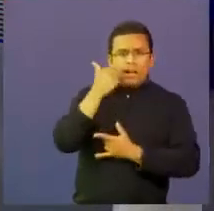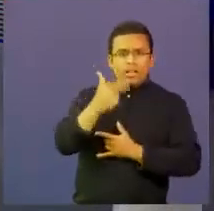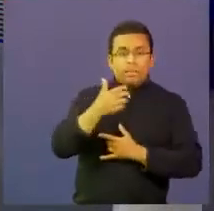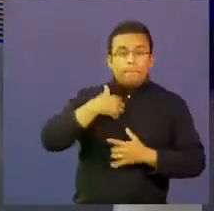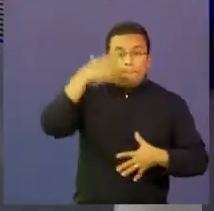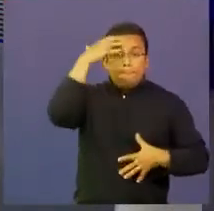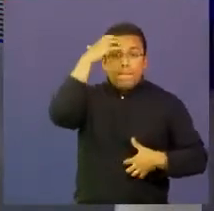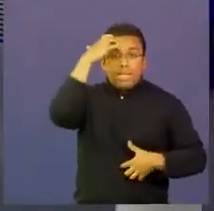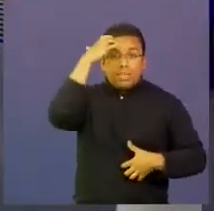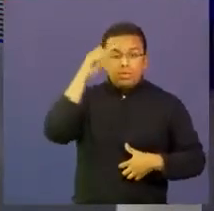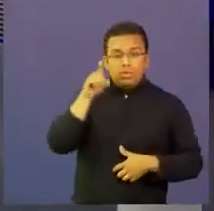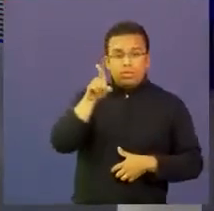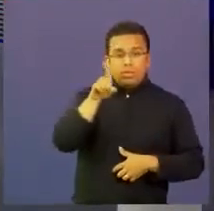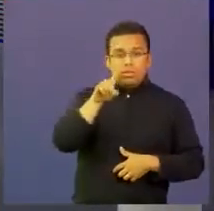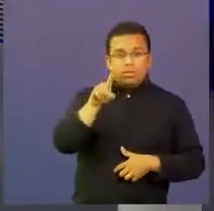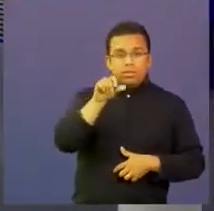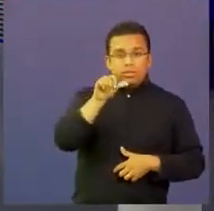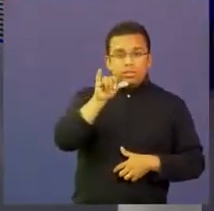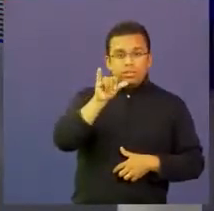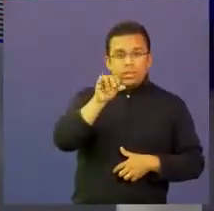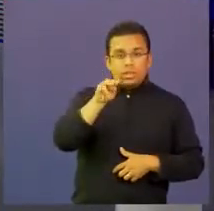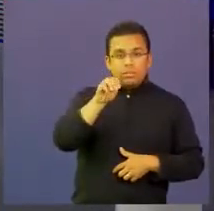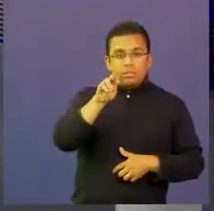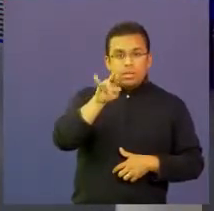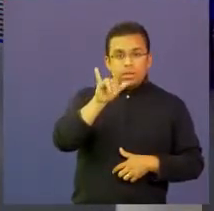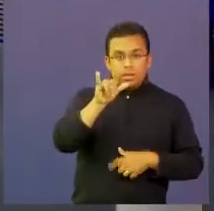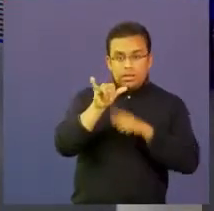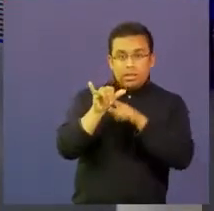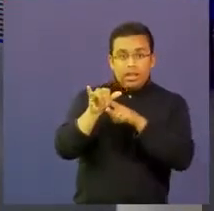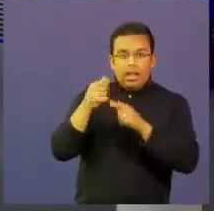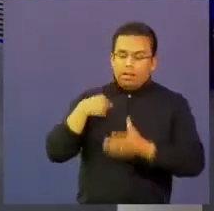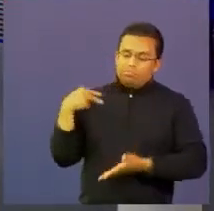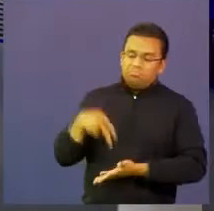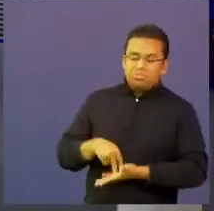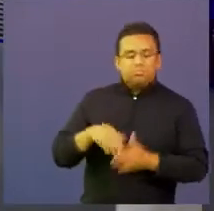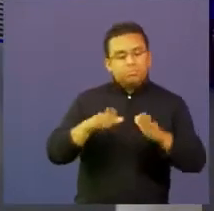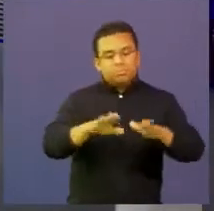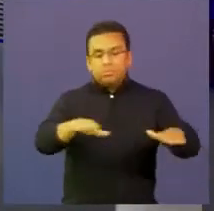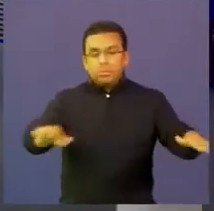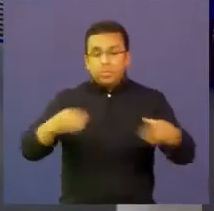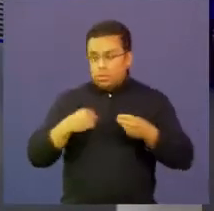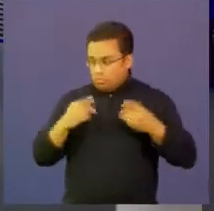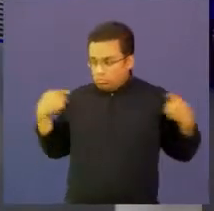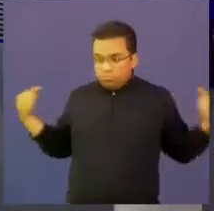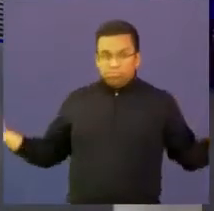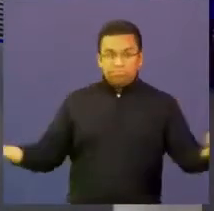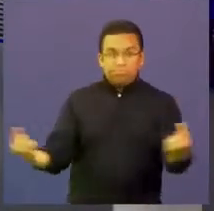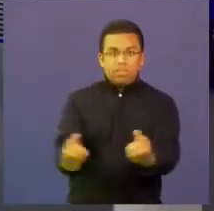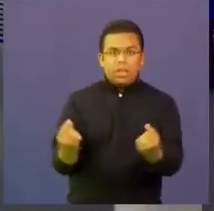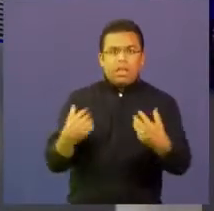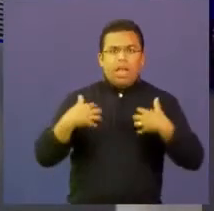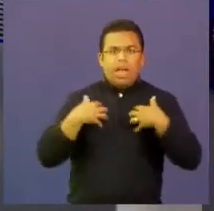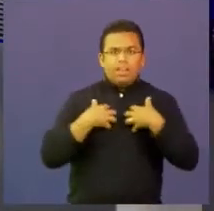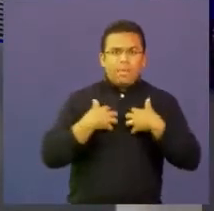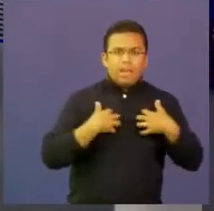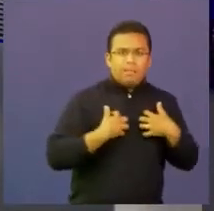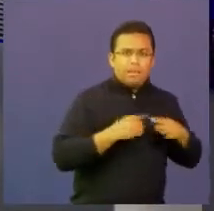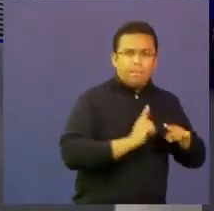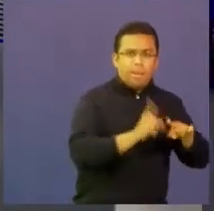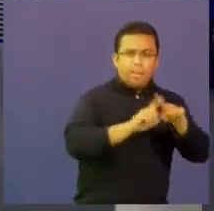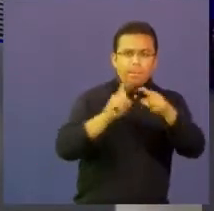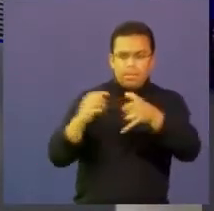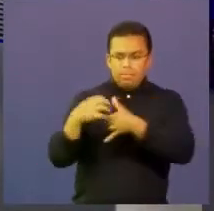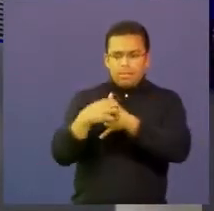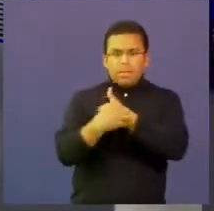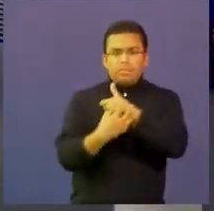miquito, Saimiri, es el protagonista de este espacio y está rodeado de muchos animales, muchos animales de nuestras regiones, de distintas